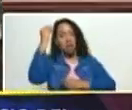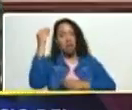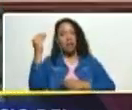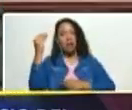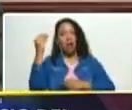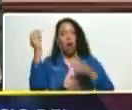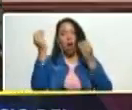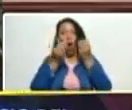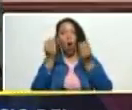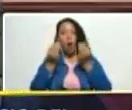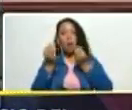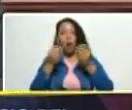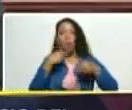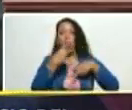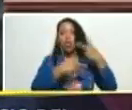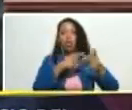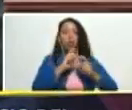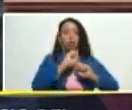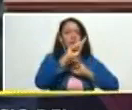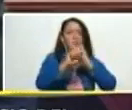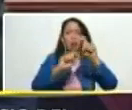consultivos de debate